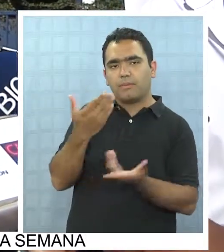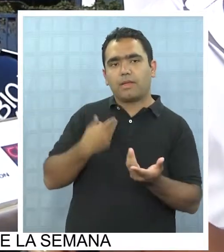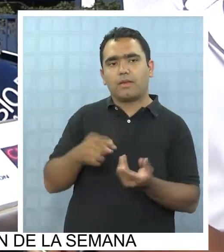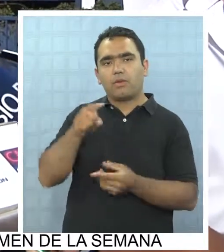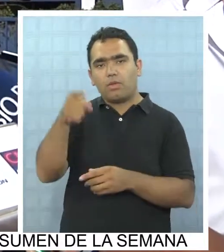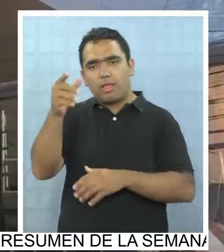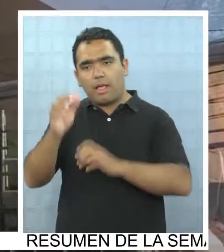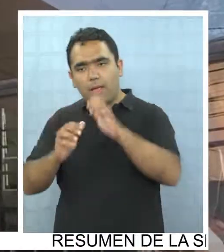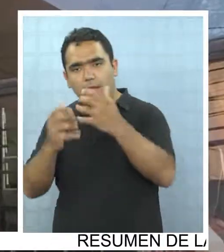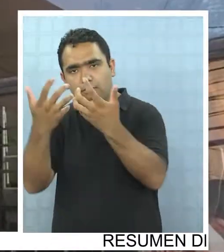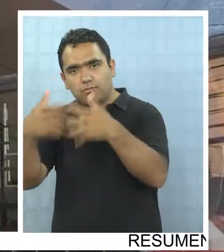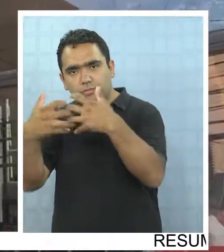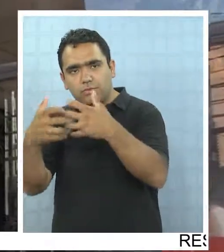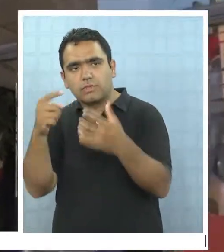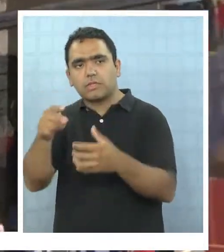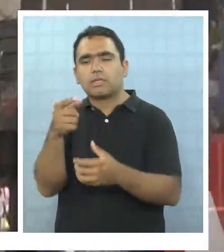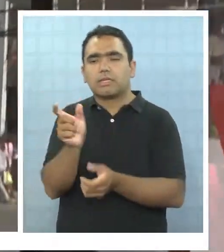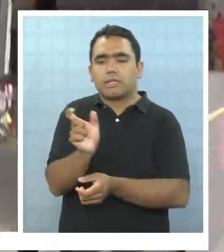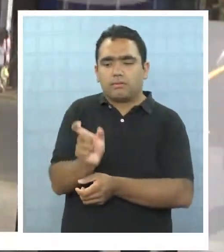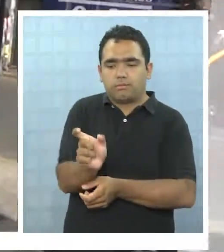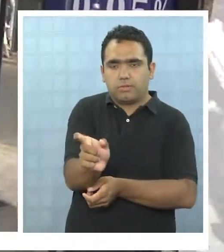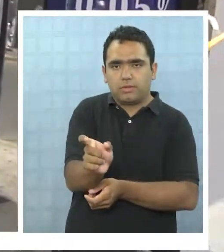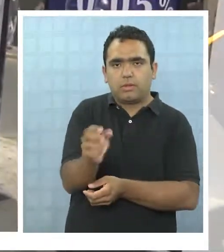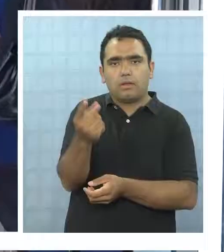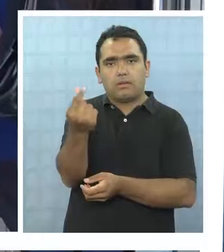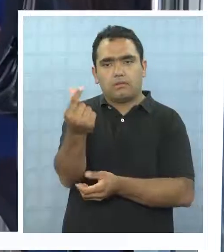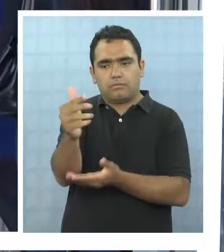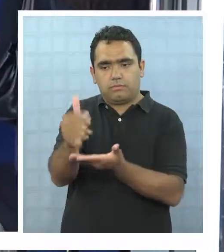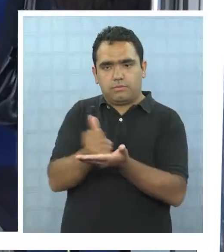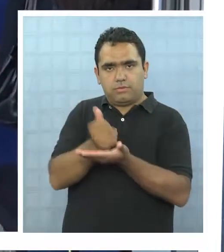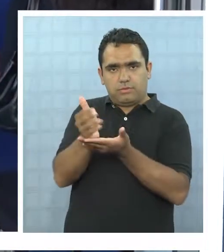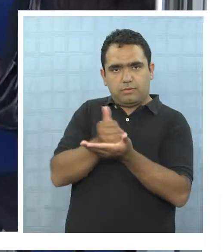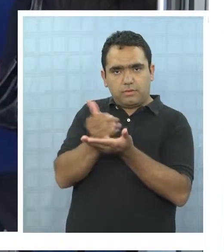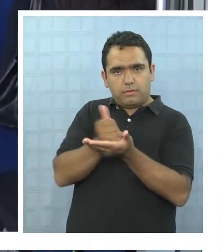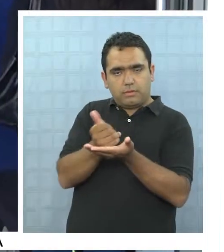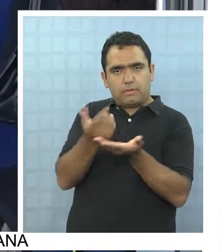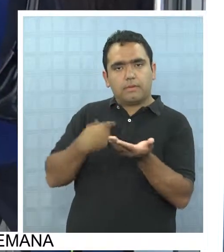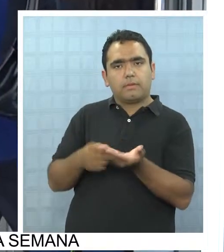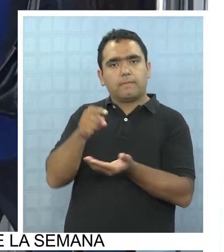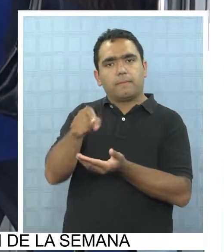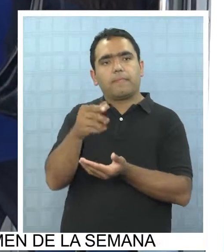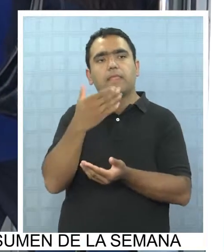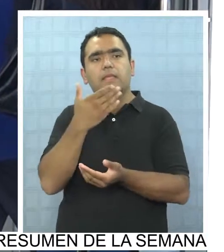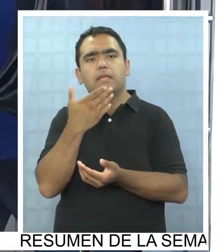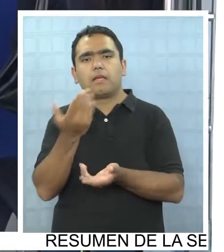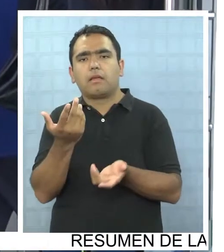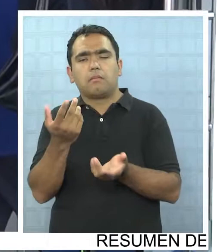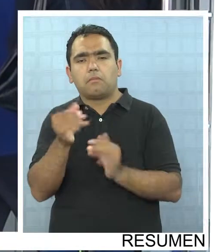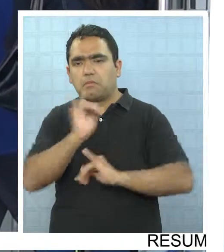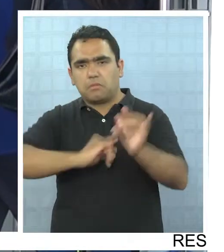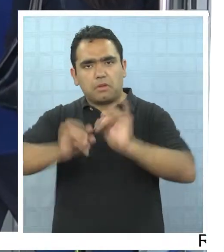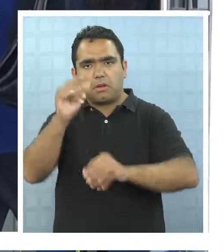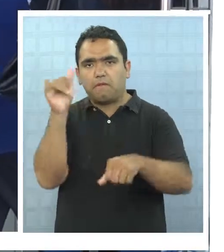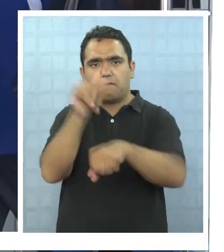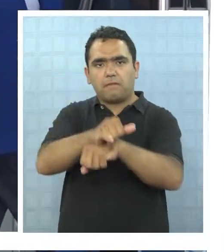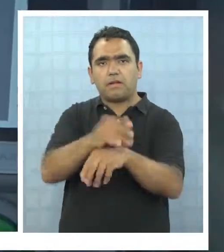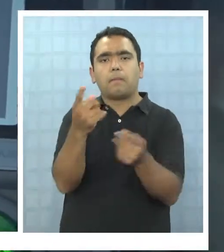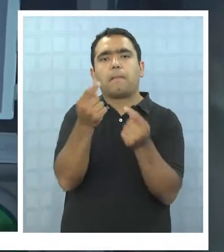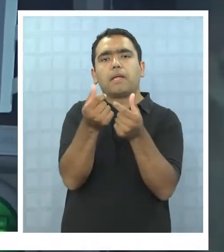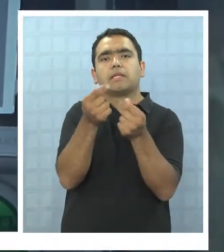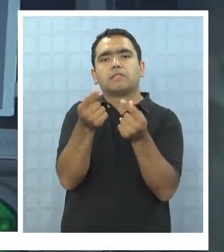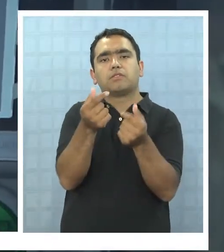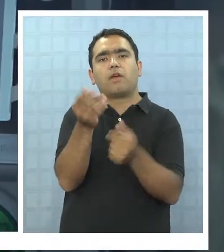más sofisticados como el phishing o el farming que permiten también sustraer platas desde el interior de las cuentas, que es cuando se hace una suerte de página